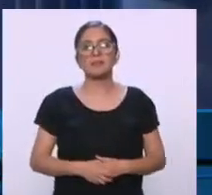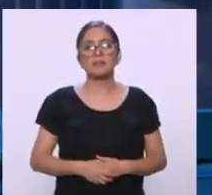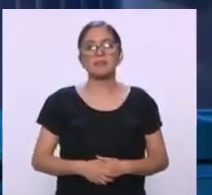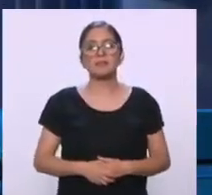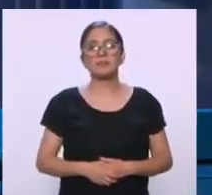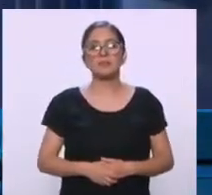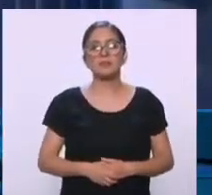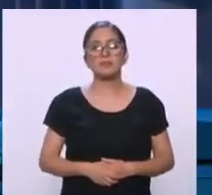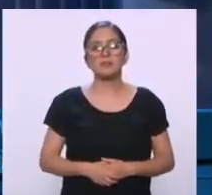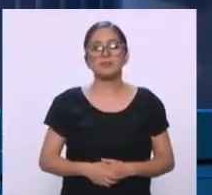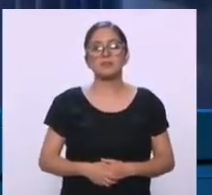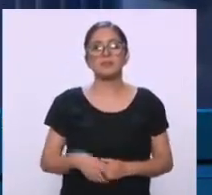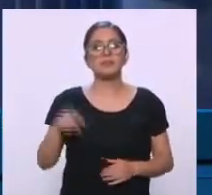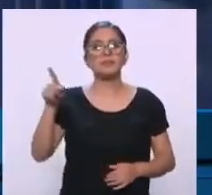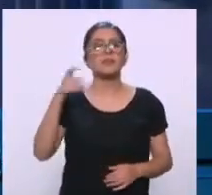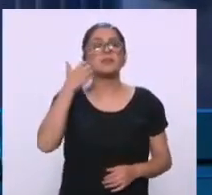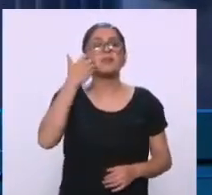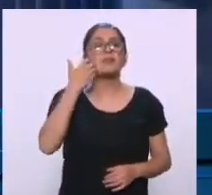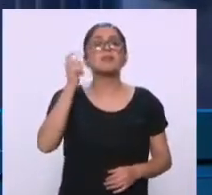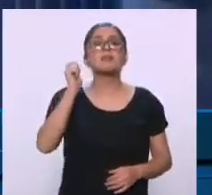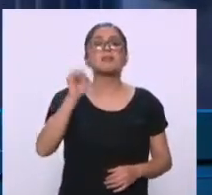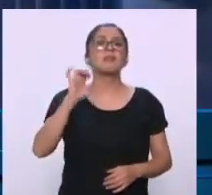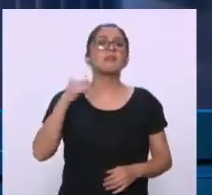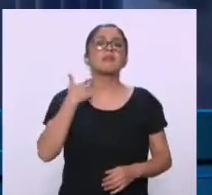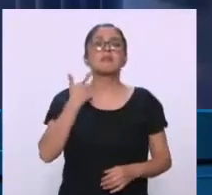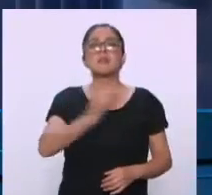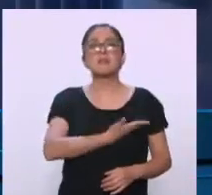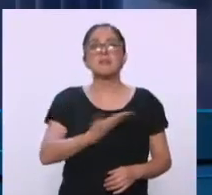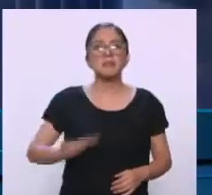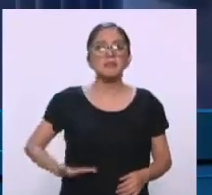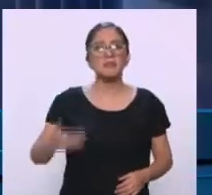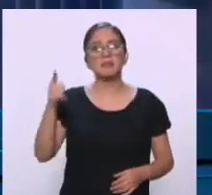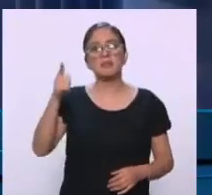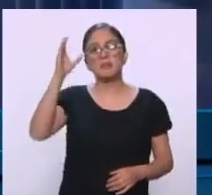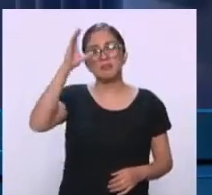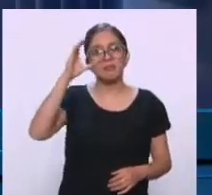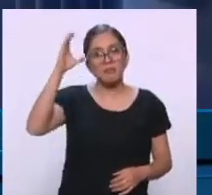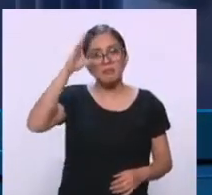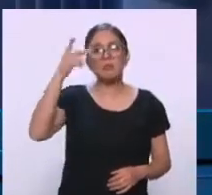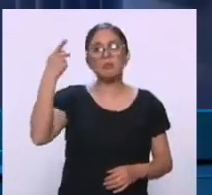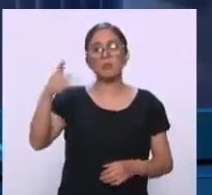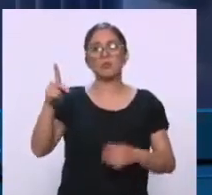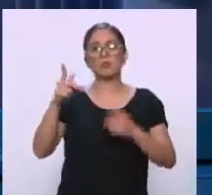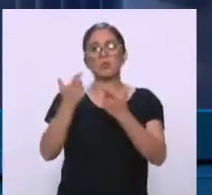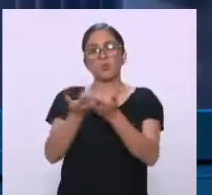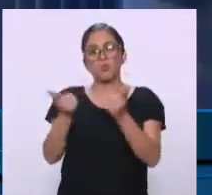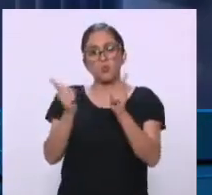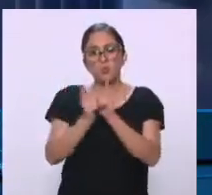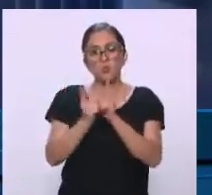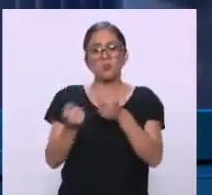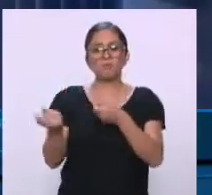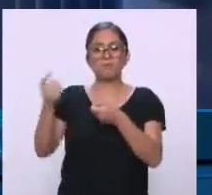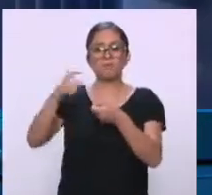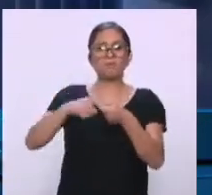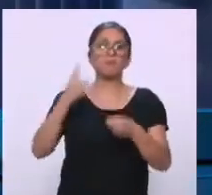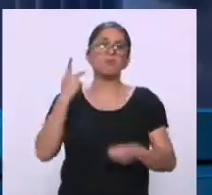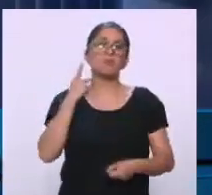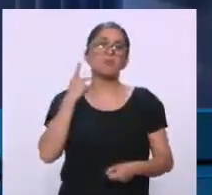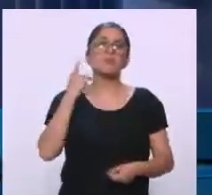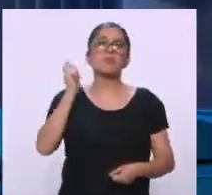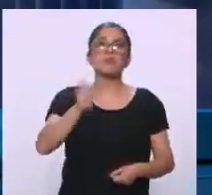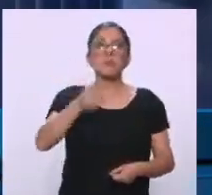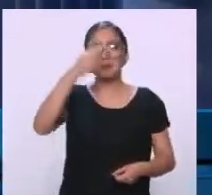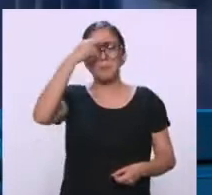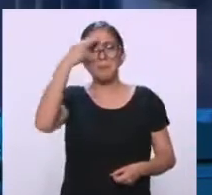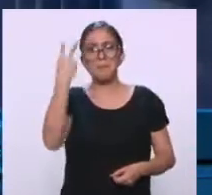esta pretensión del expresidente Calderón de tener el registro de su partido México Libre, para tener fuero